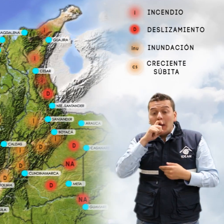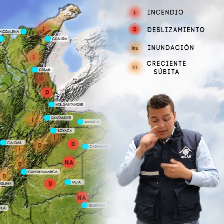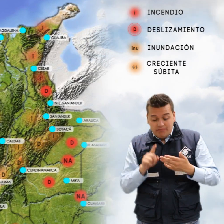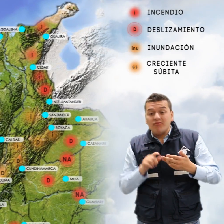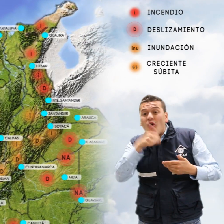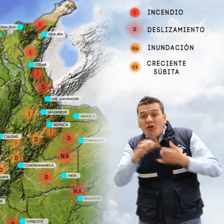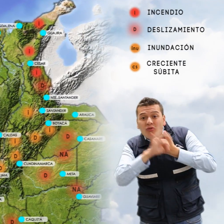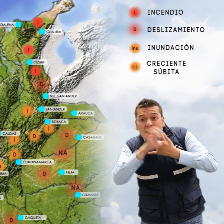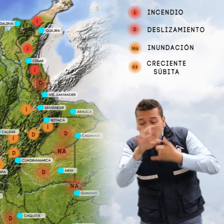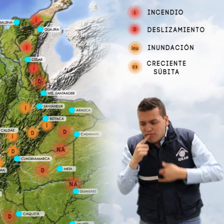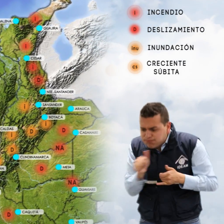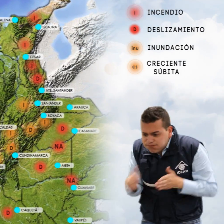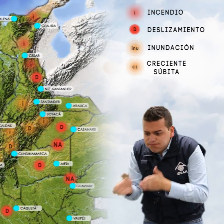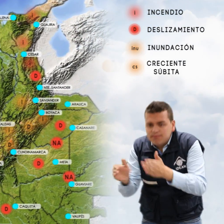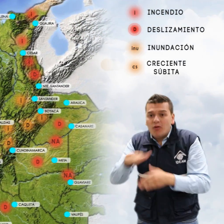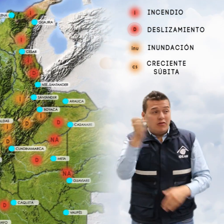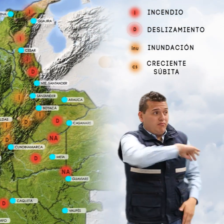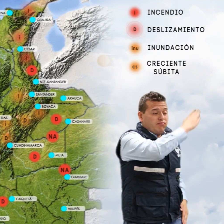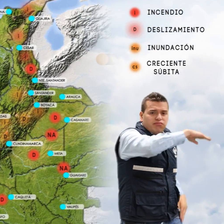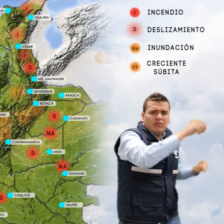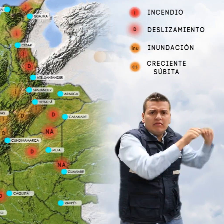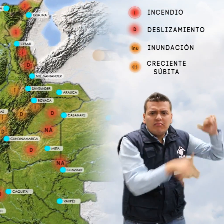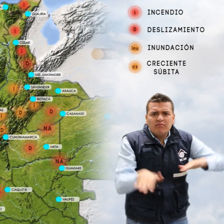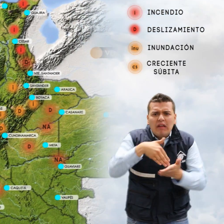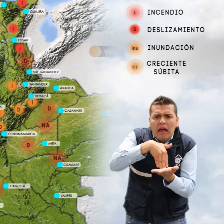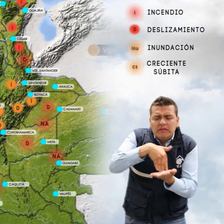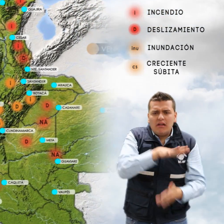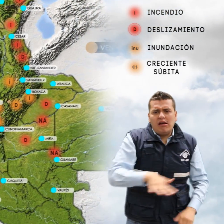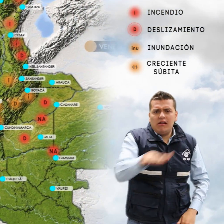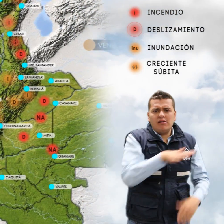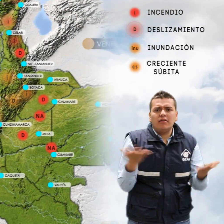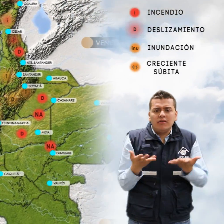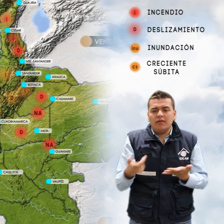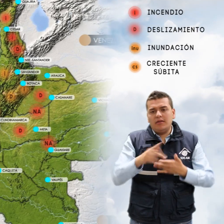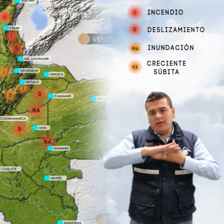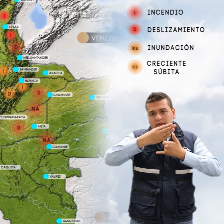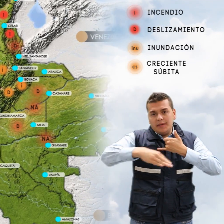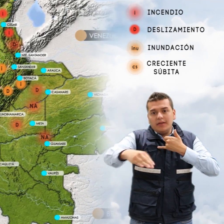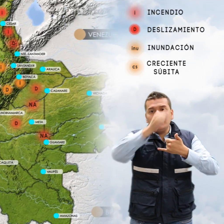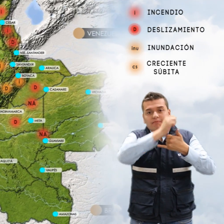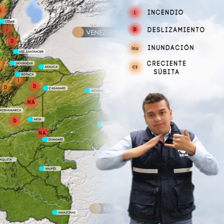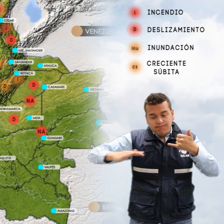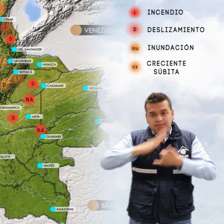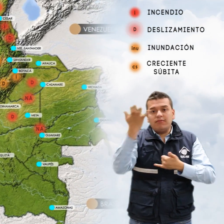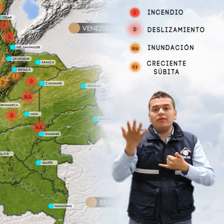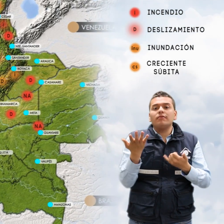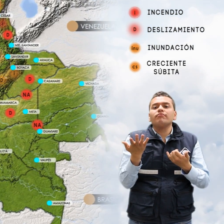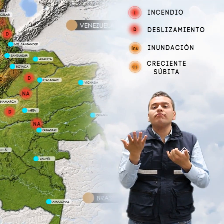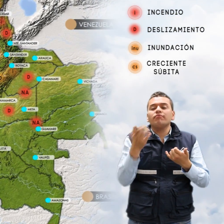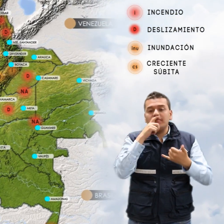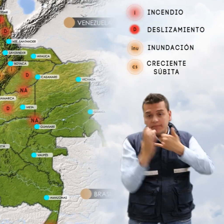alta probabilidad de deslizamientos de tierra en sectores inestables o de alta pendiente en las regiones Andina, Pacífica, Amazonía